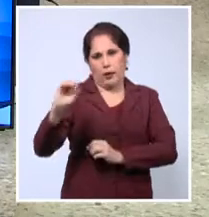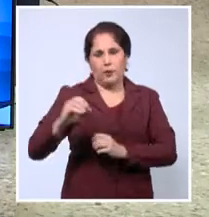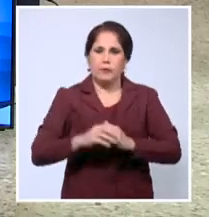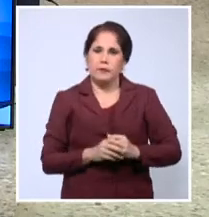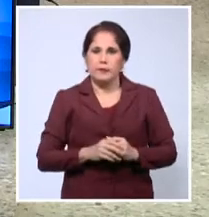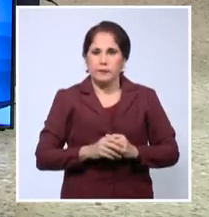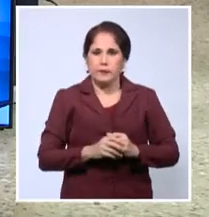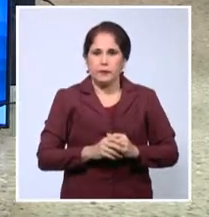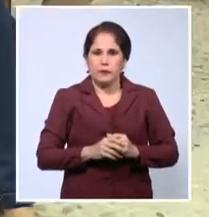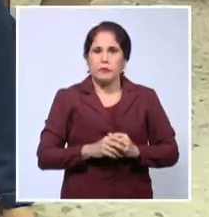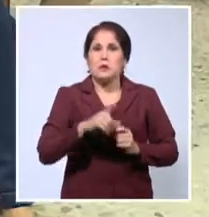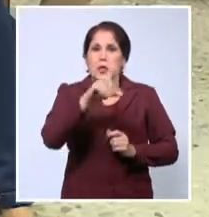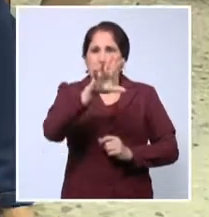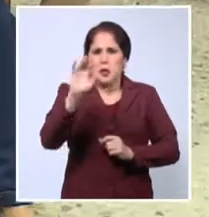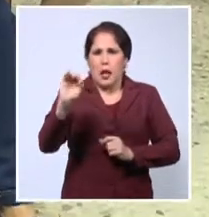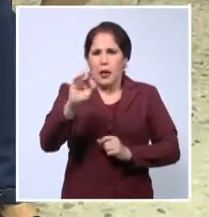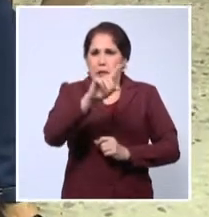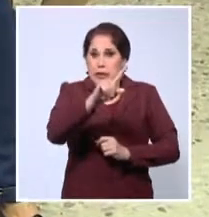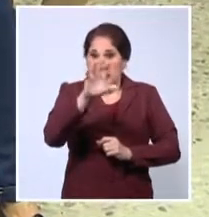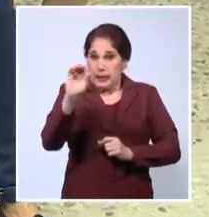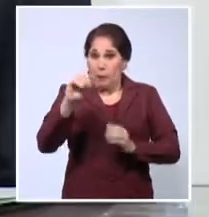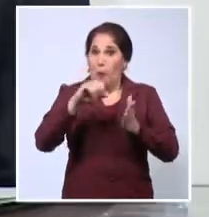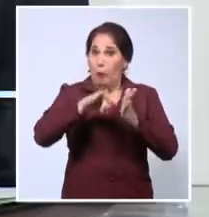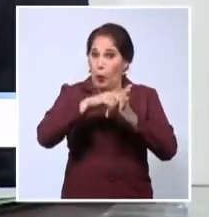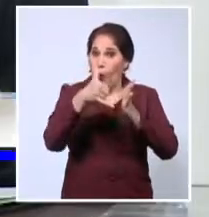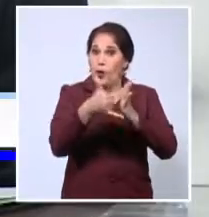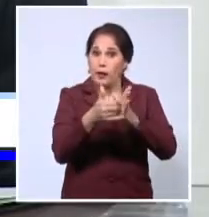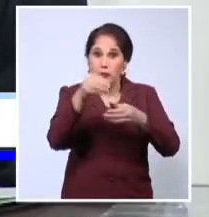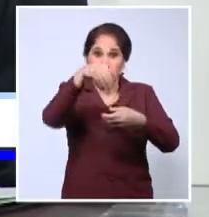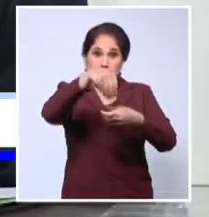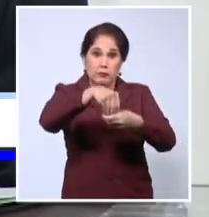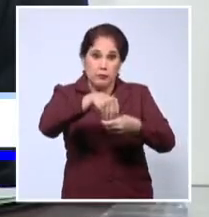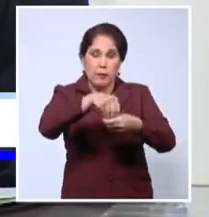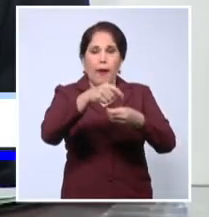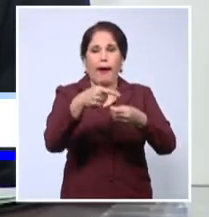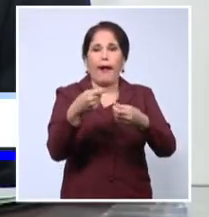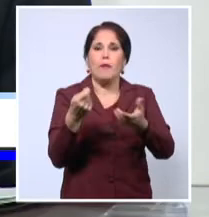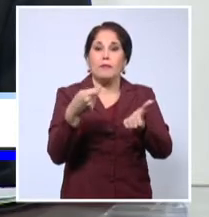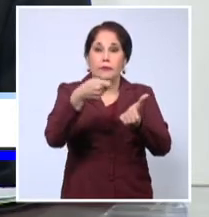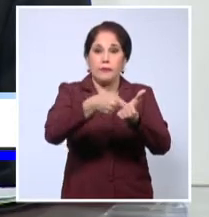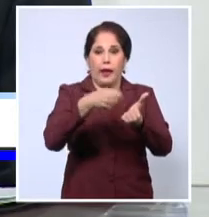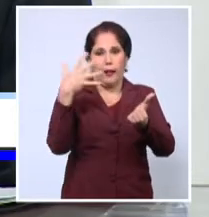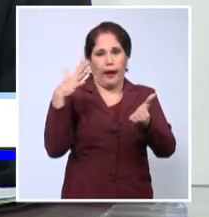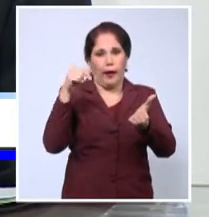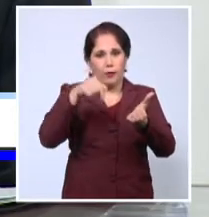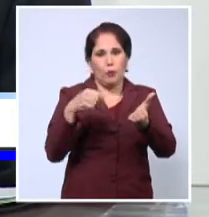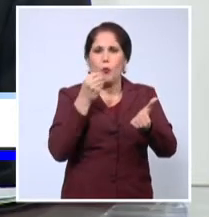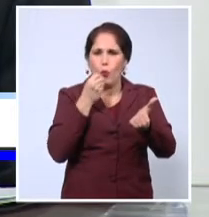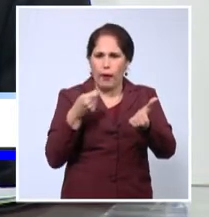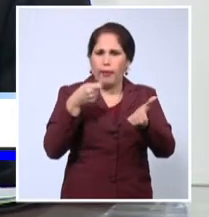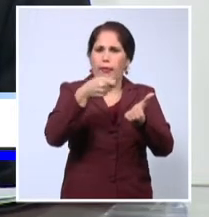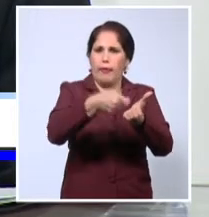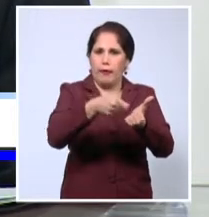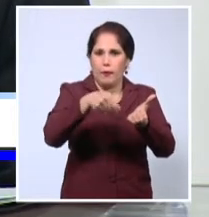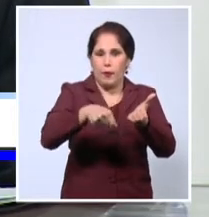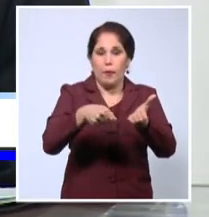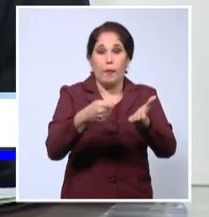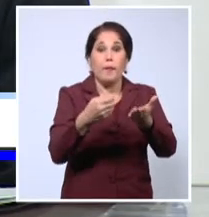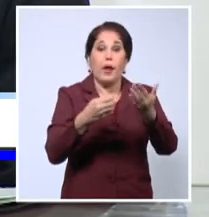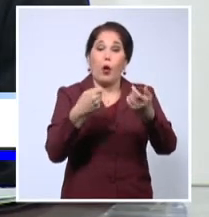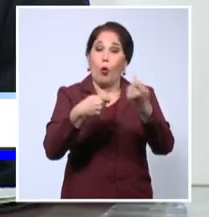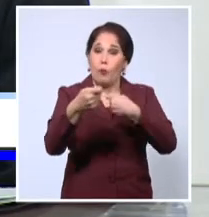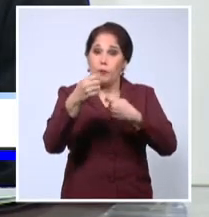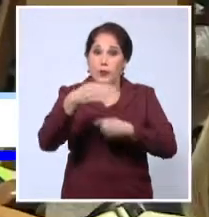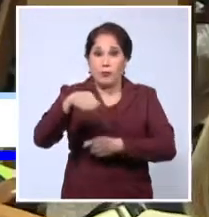Más de un centenar de nuevos proyectos se incorporan a la cartera de oportunidades para la inversión extranjera en el país. El titular de Comercio Exterior,